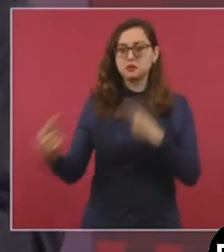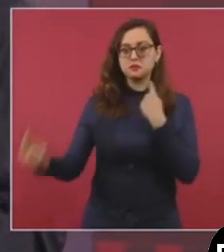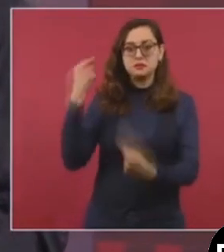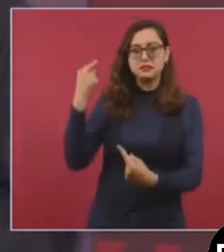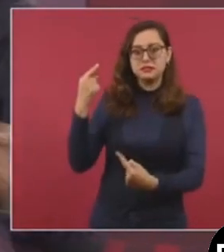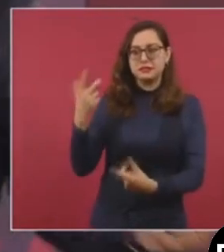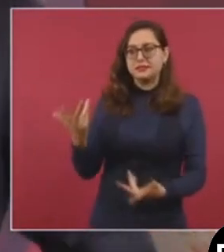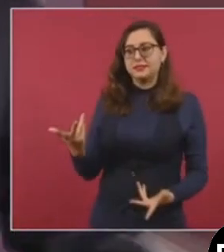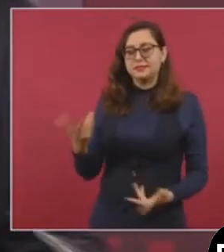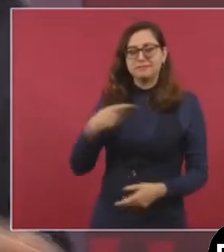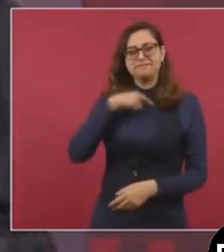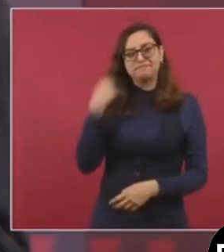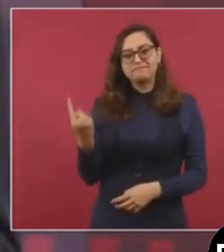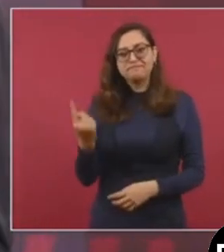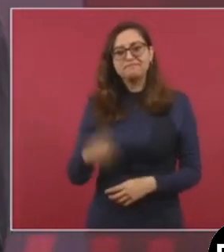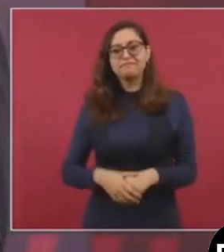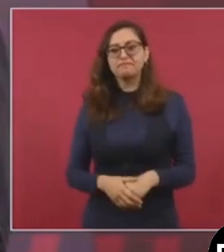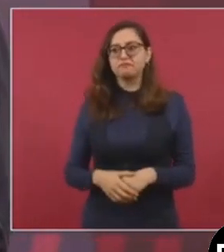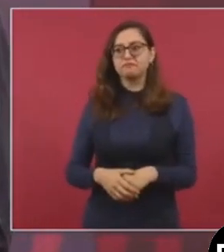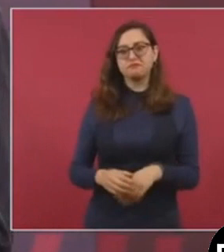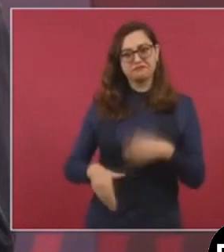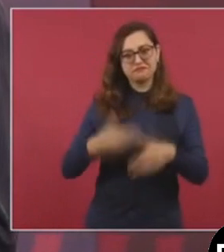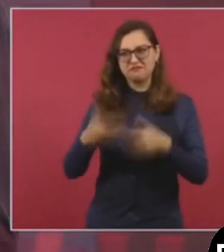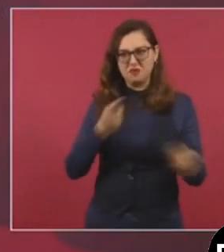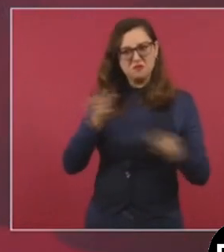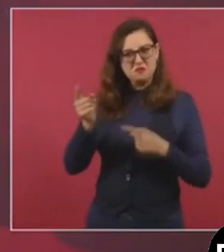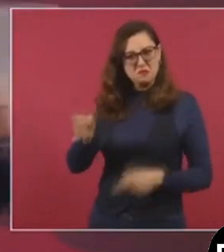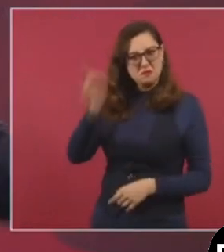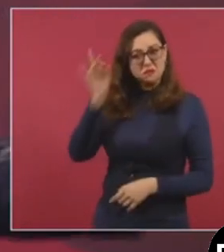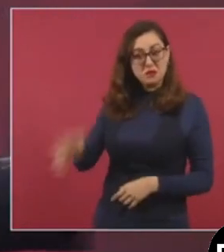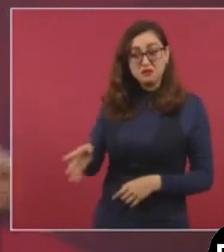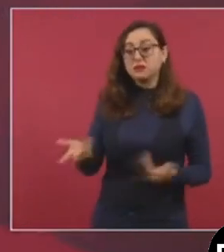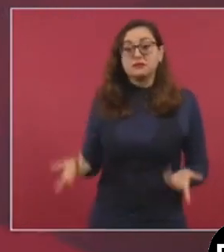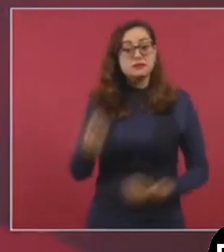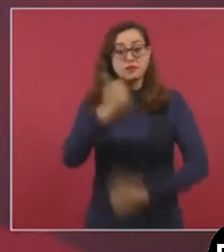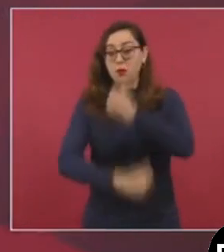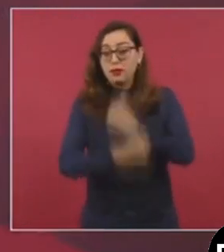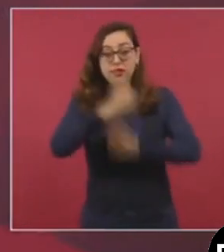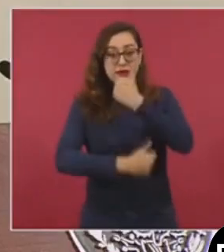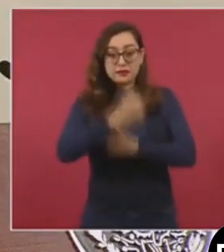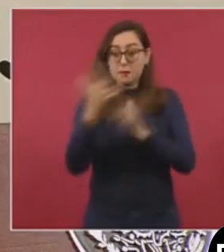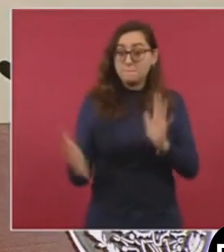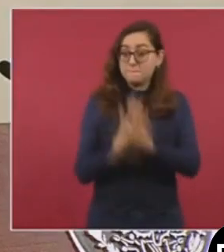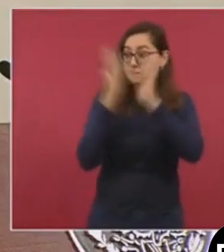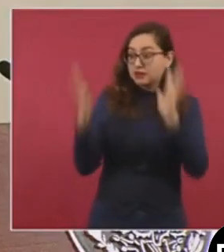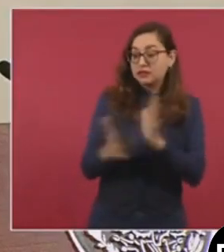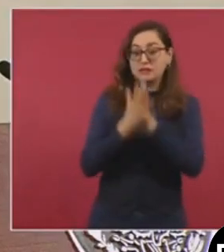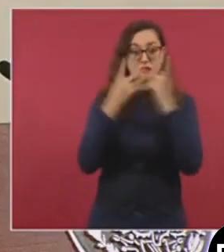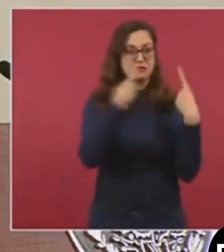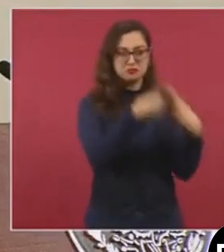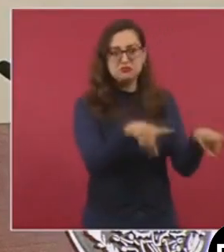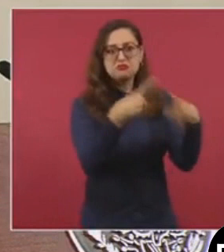luego les vamos a ganar nosotros, esa es la democracia, la pluralidad,